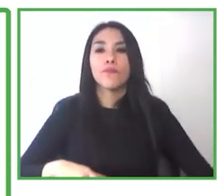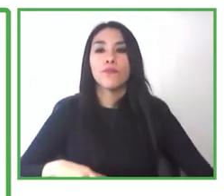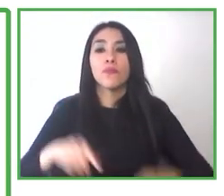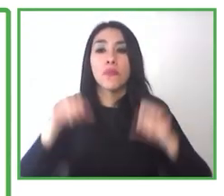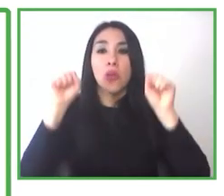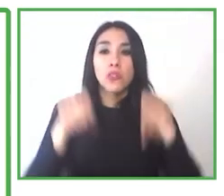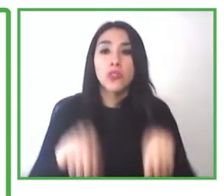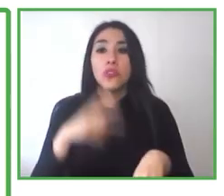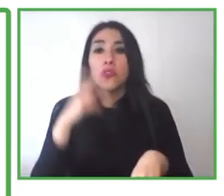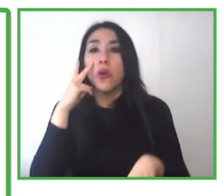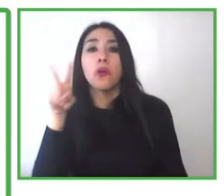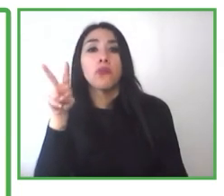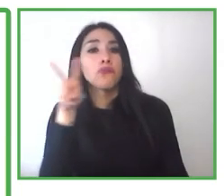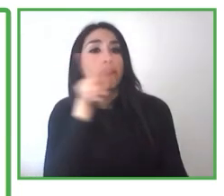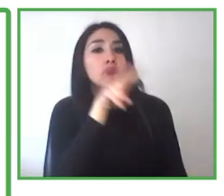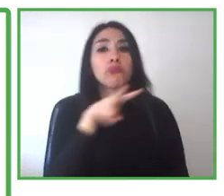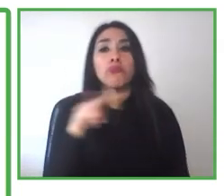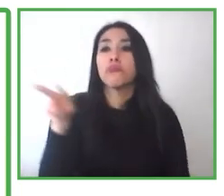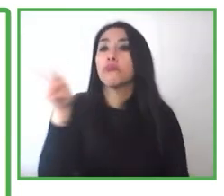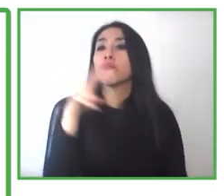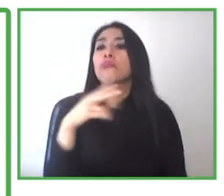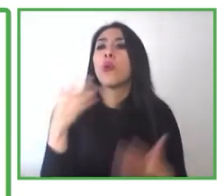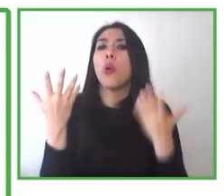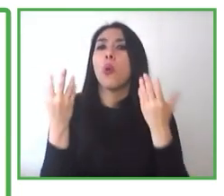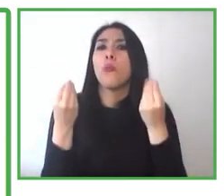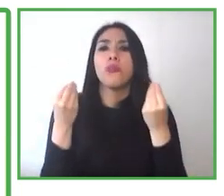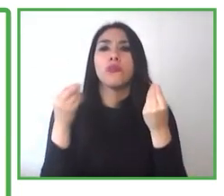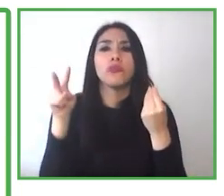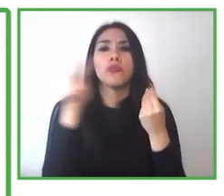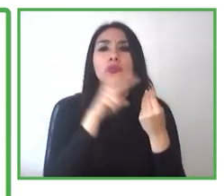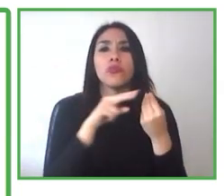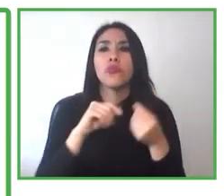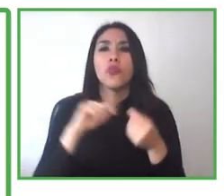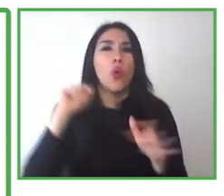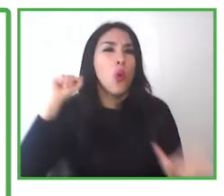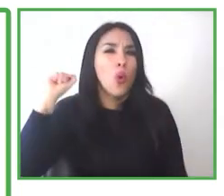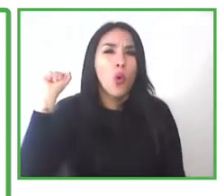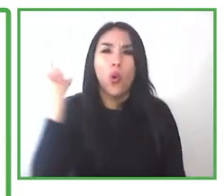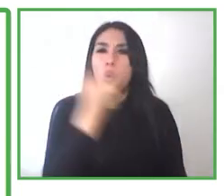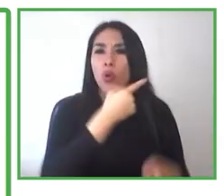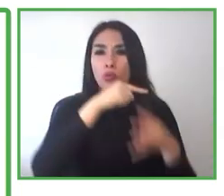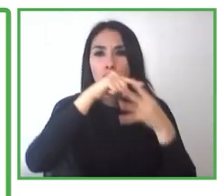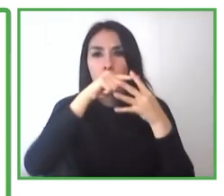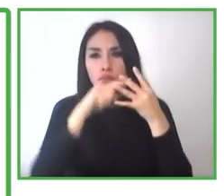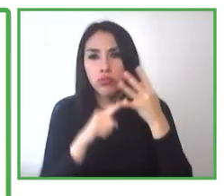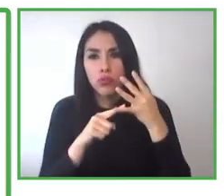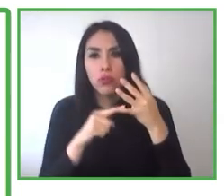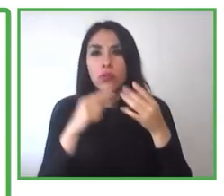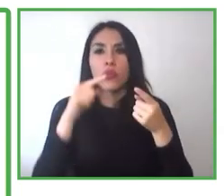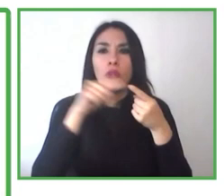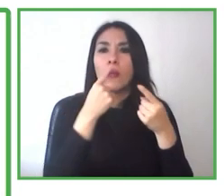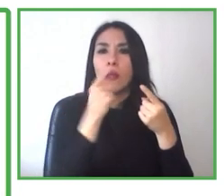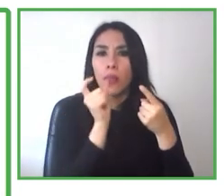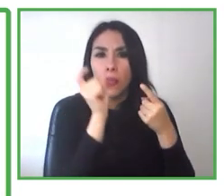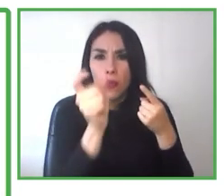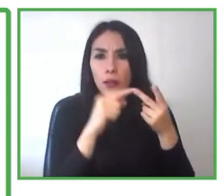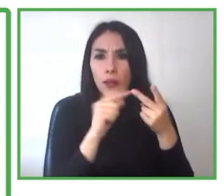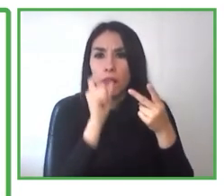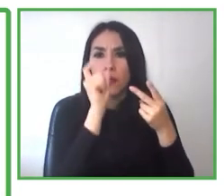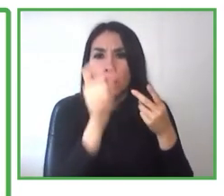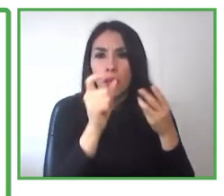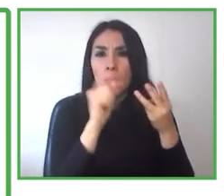desde la alimentación, el traslado, la convivencia con los otros